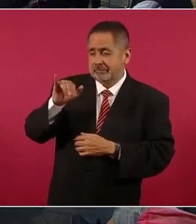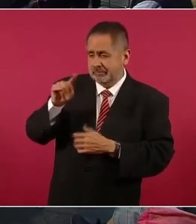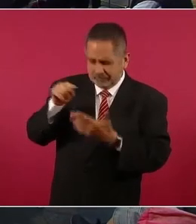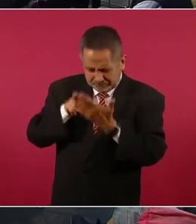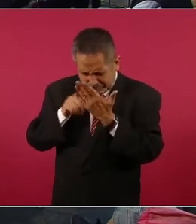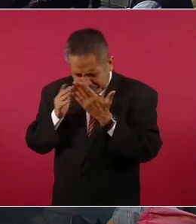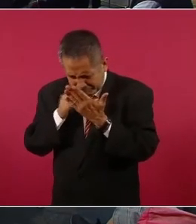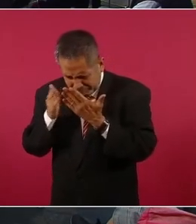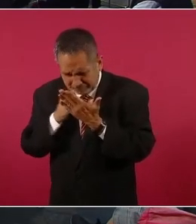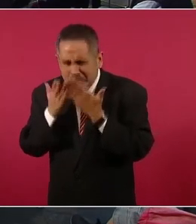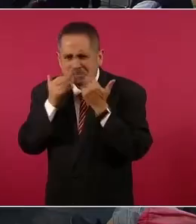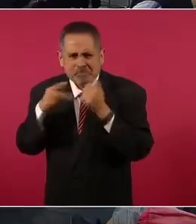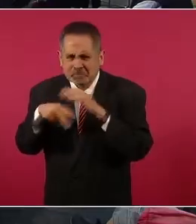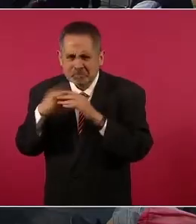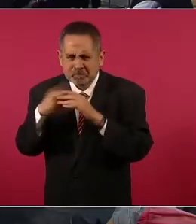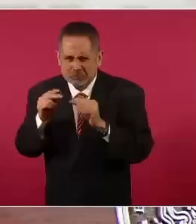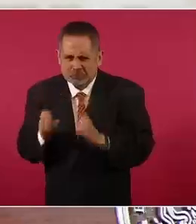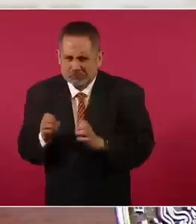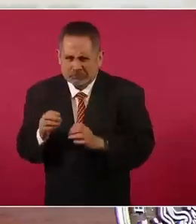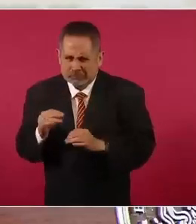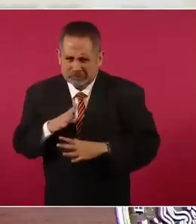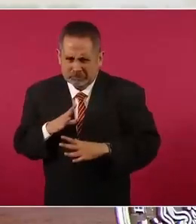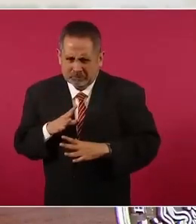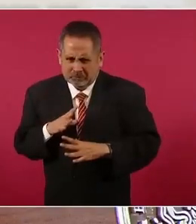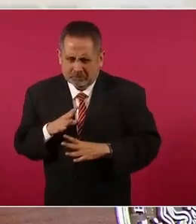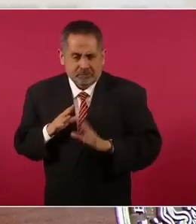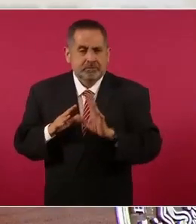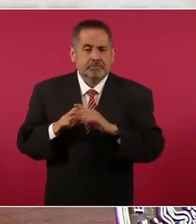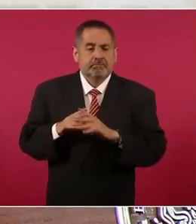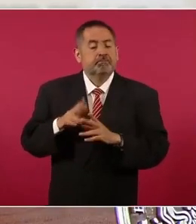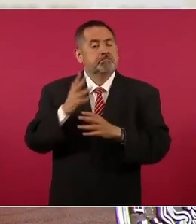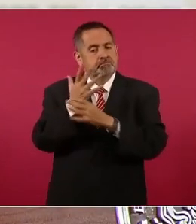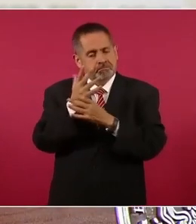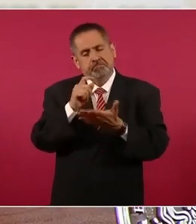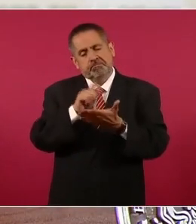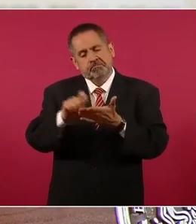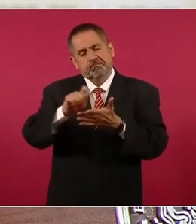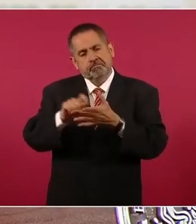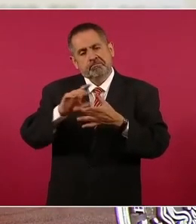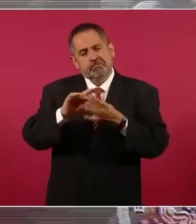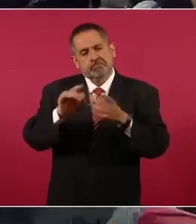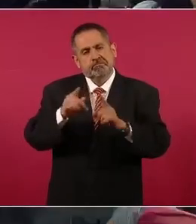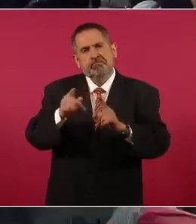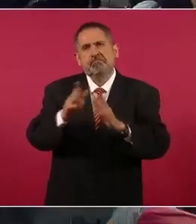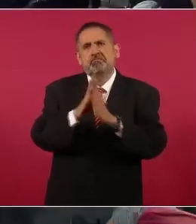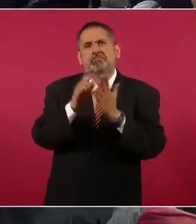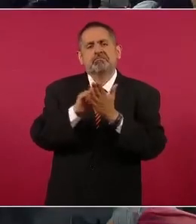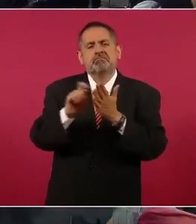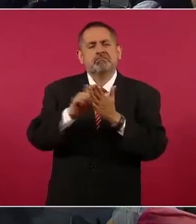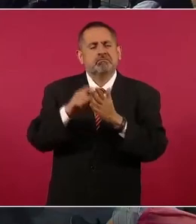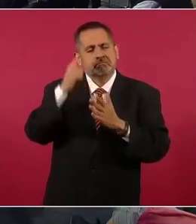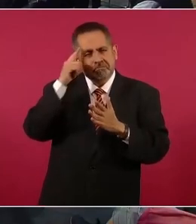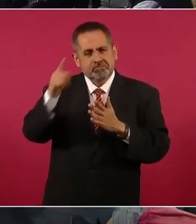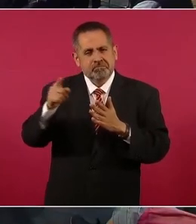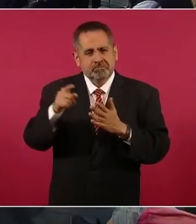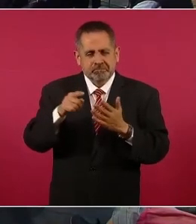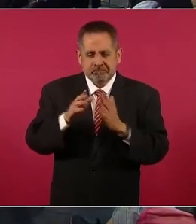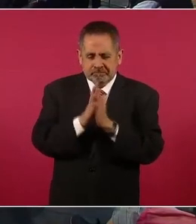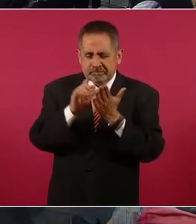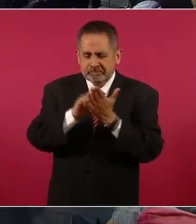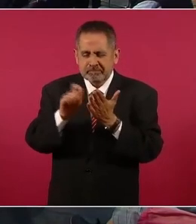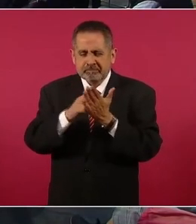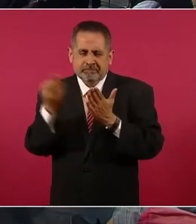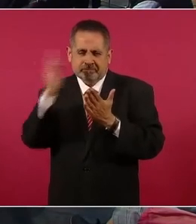eso en la obra. Claro, hay una versión que se considera apócrifa